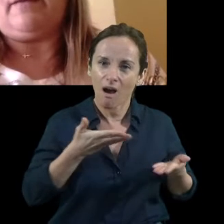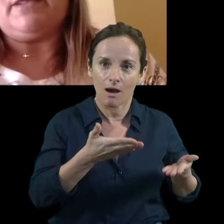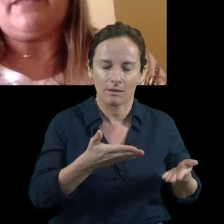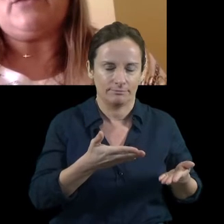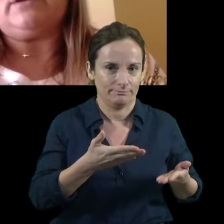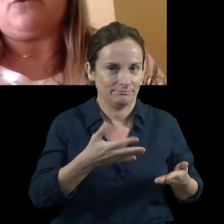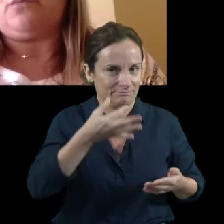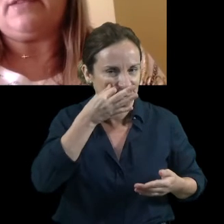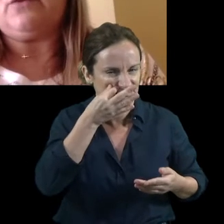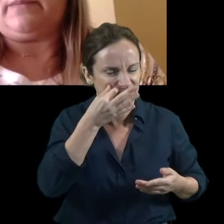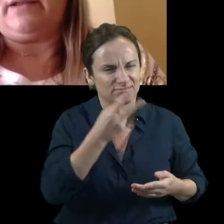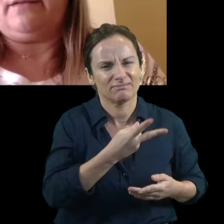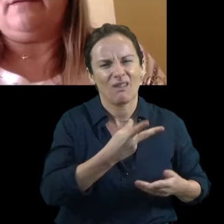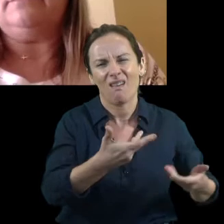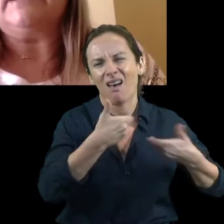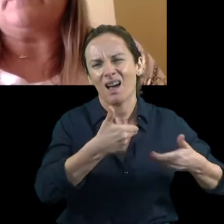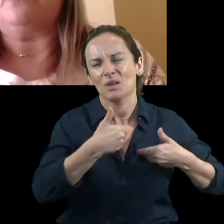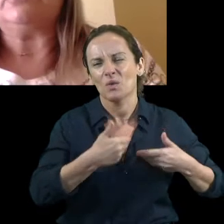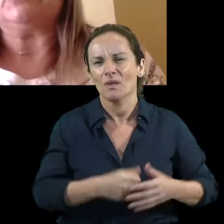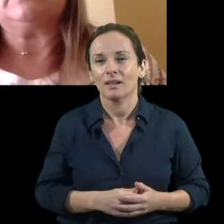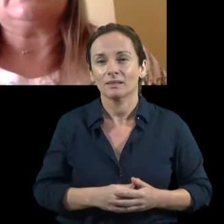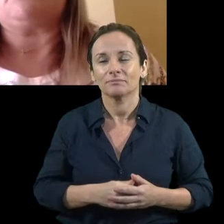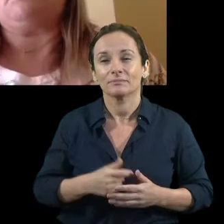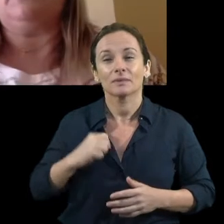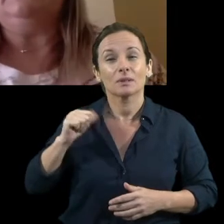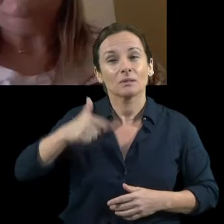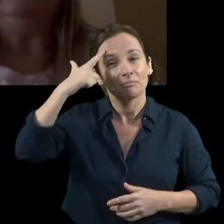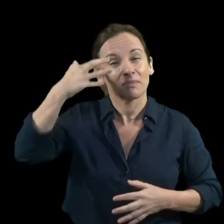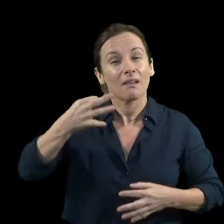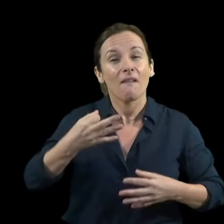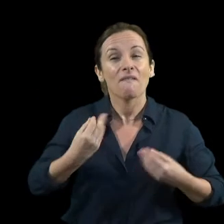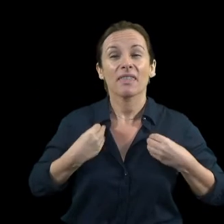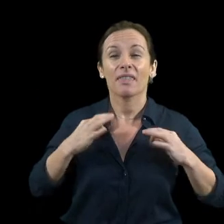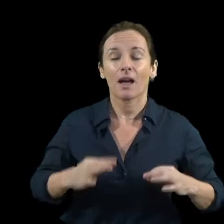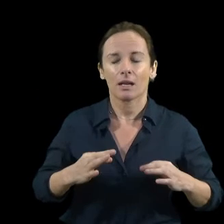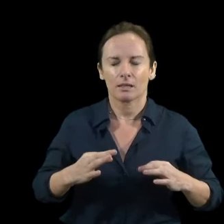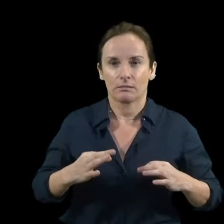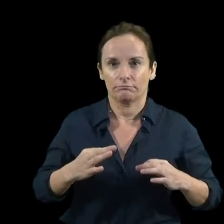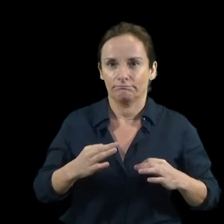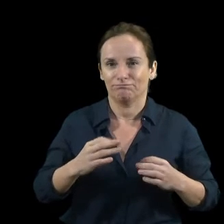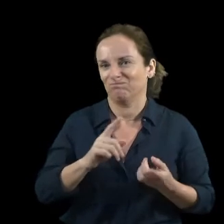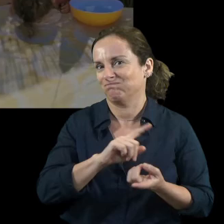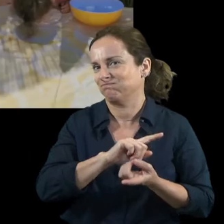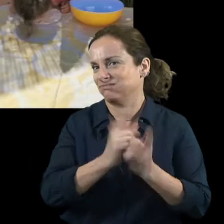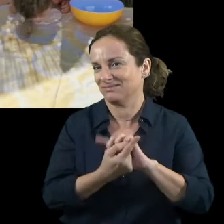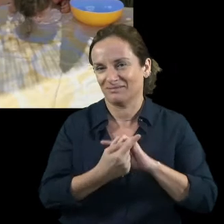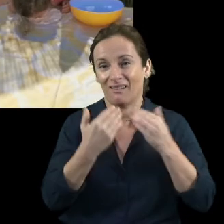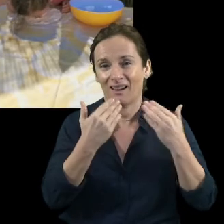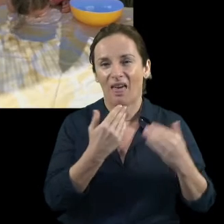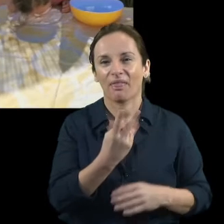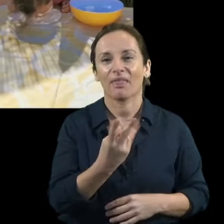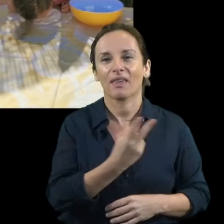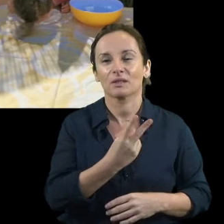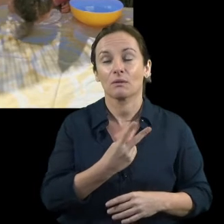ver la vida de otra forma, de otra manera, cambiar muchas cosas de mi vida a mejor. Y bueno, yo siempre había creído que